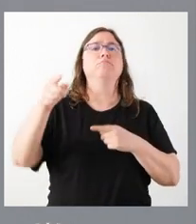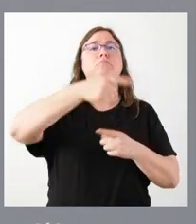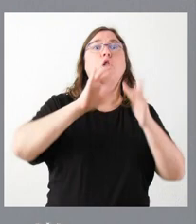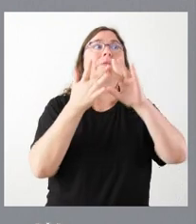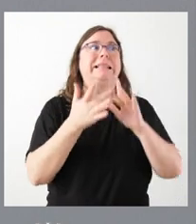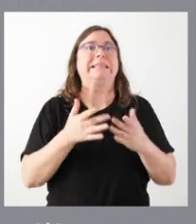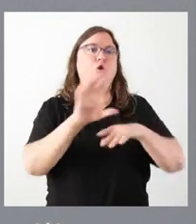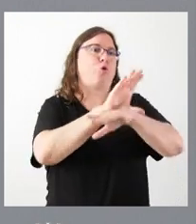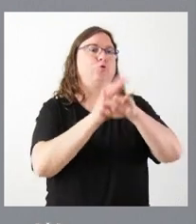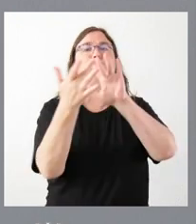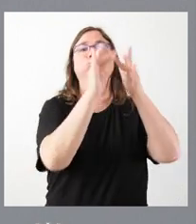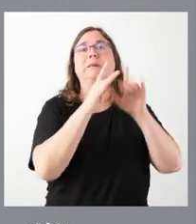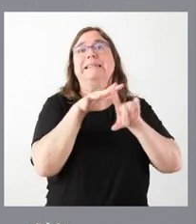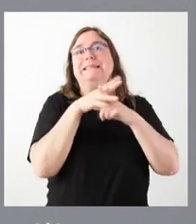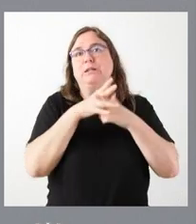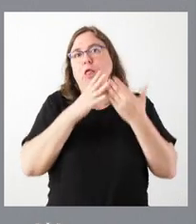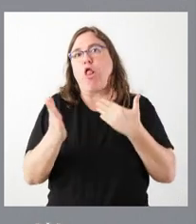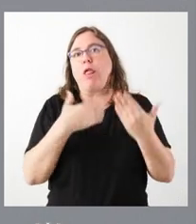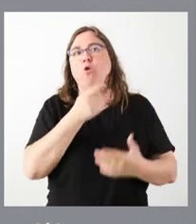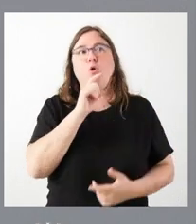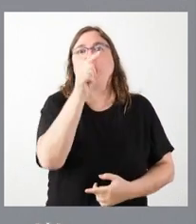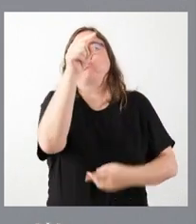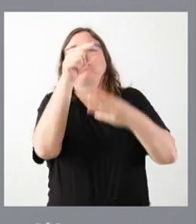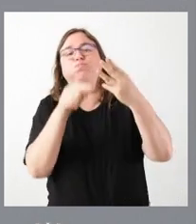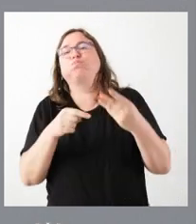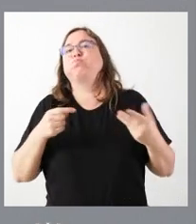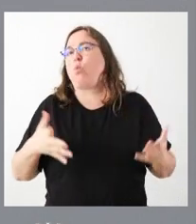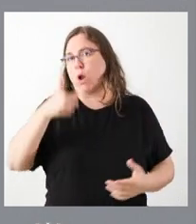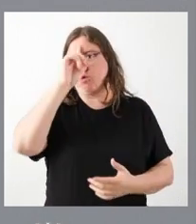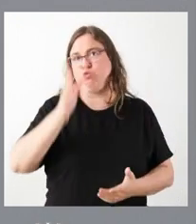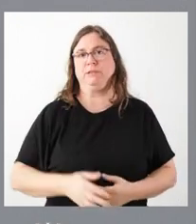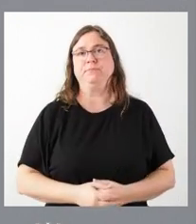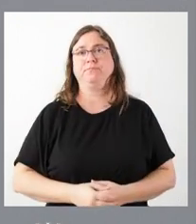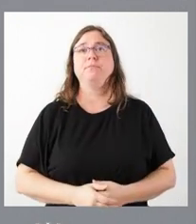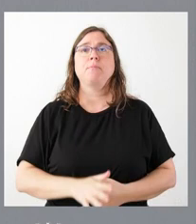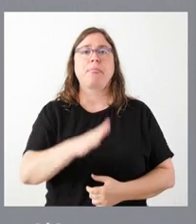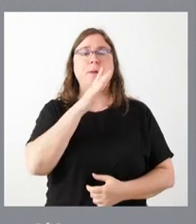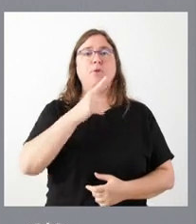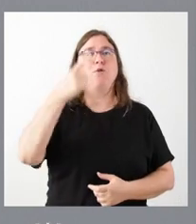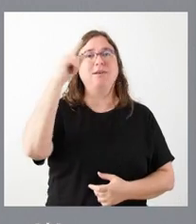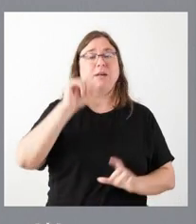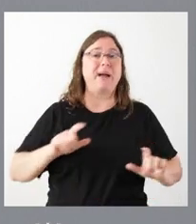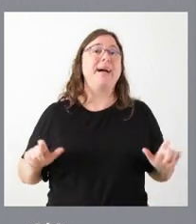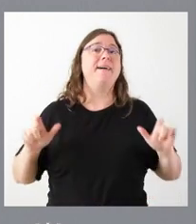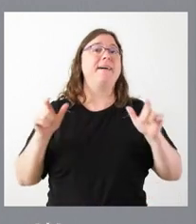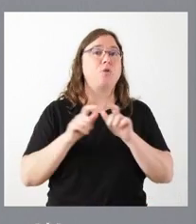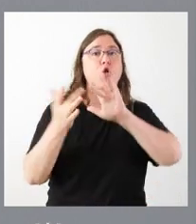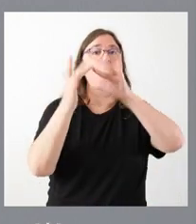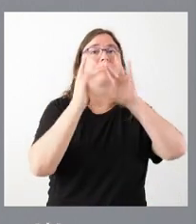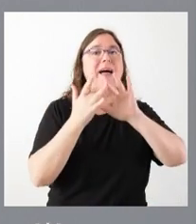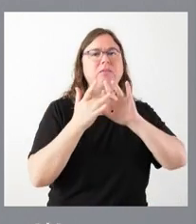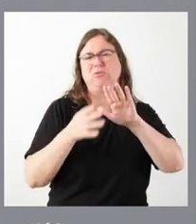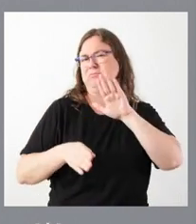Tampoco les puedo decir el estado de la cuestión del diálogo de cada consejería en cada una de ellas. Saben ustedes que las reuniones y los contactos son